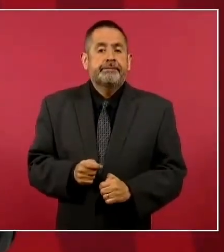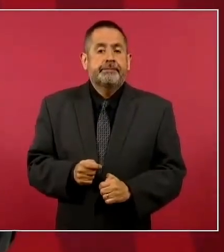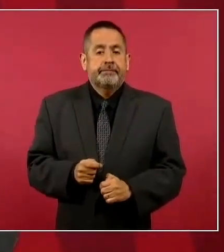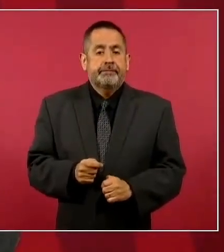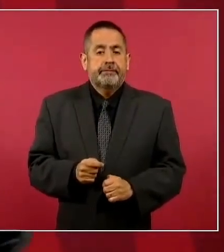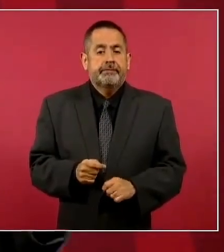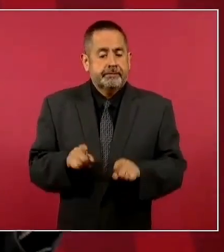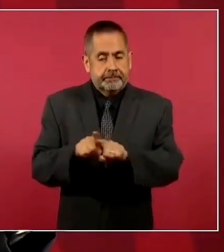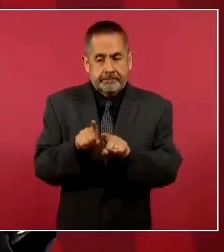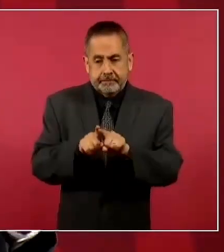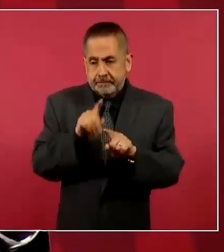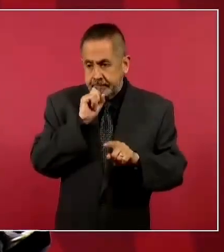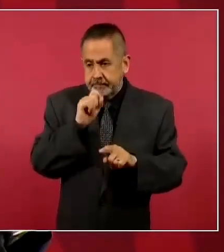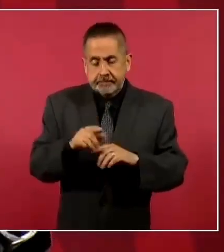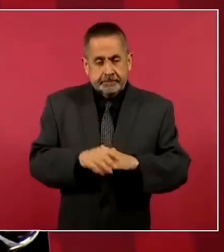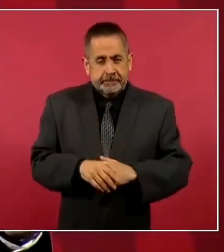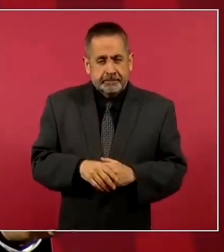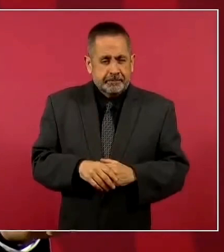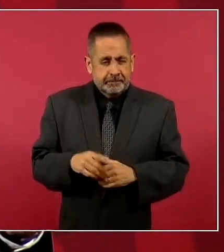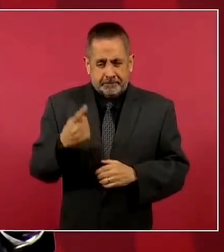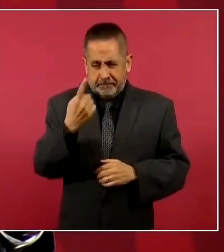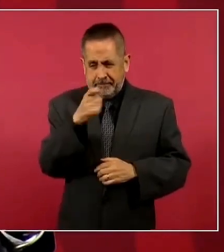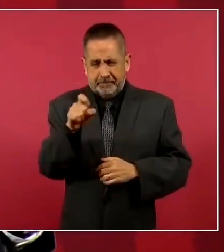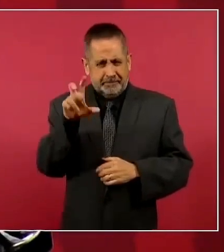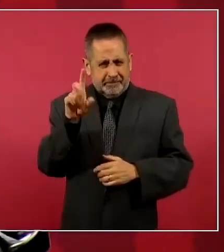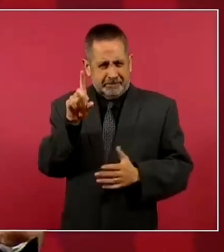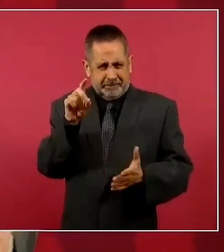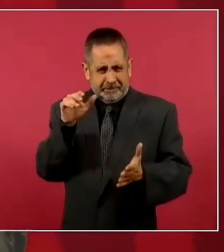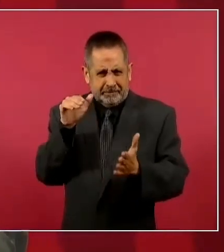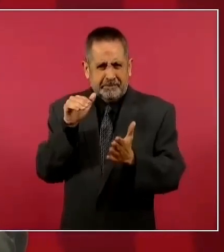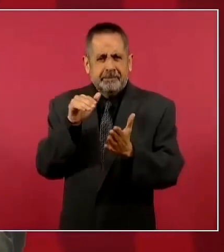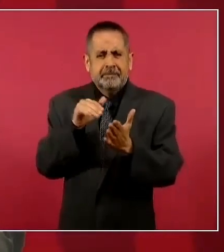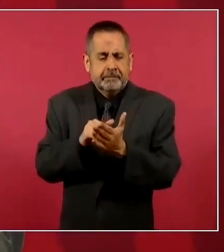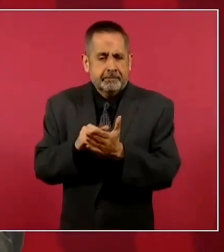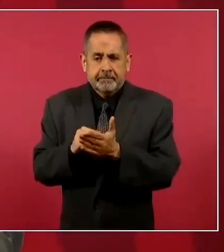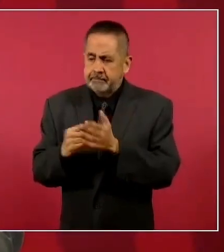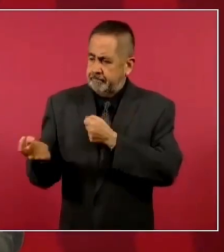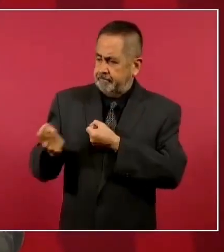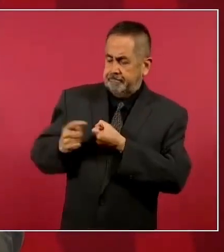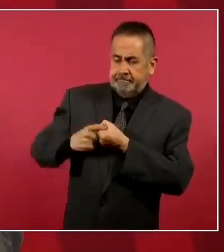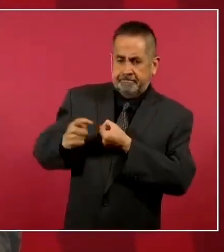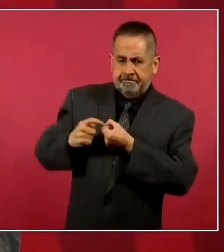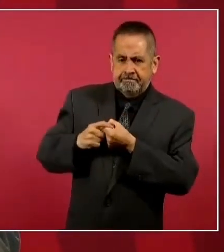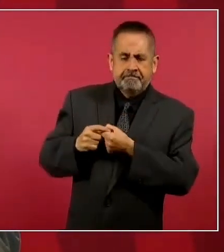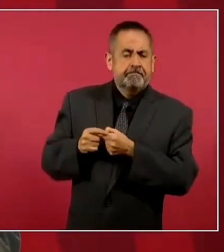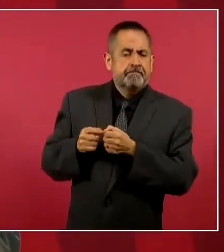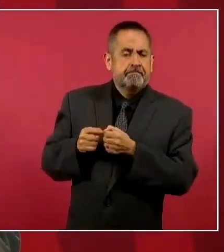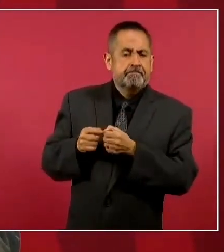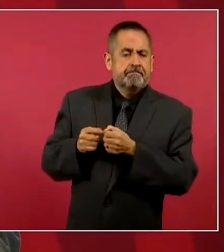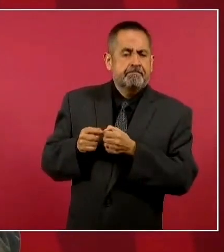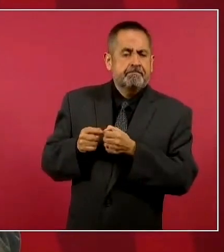además ya son 130 mil elementos de la Guardia Nacional,